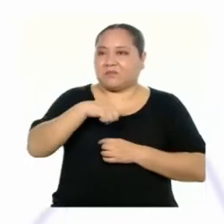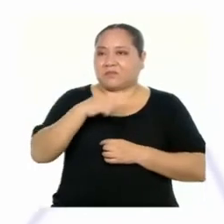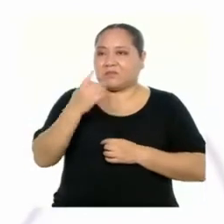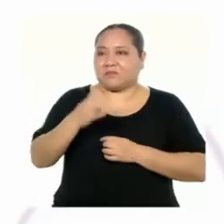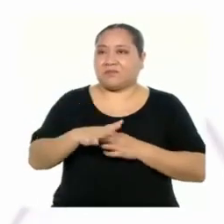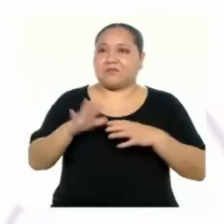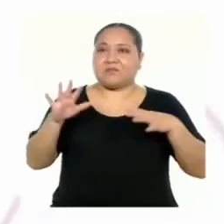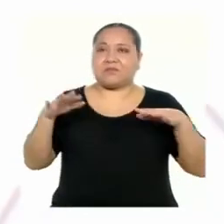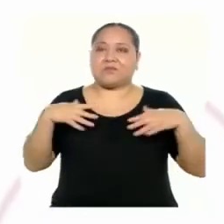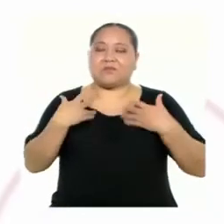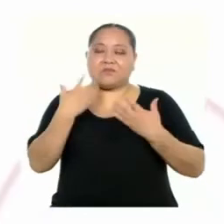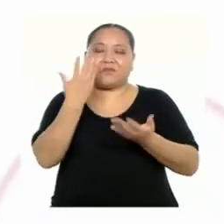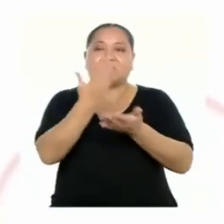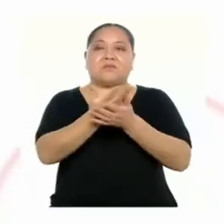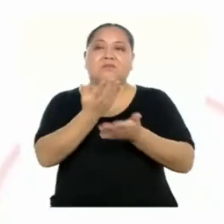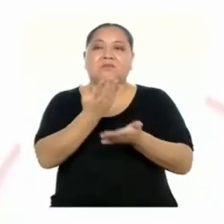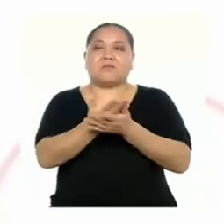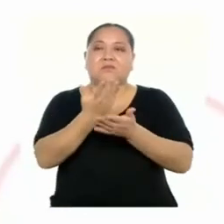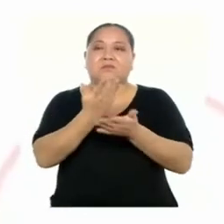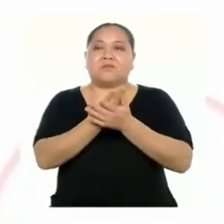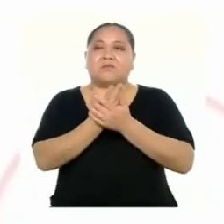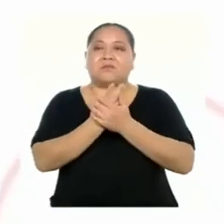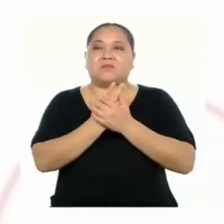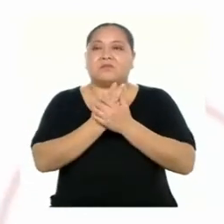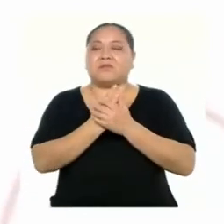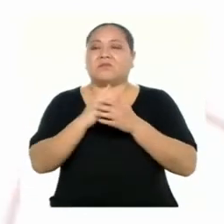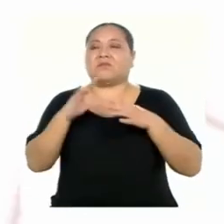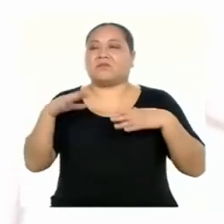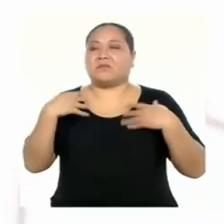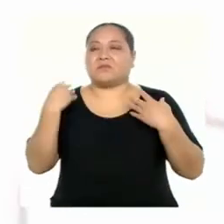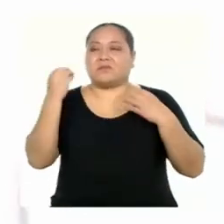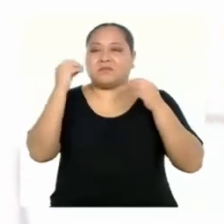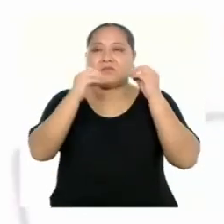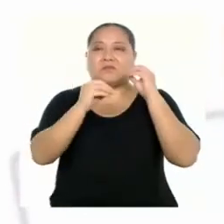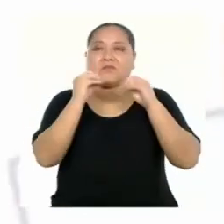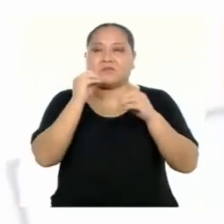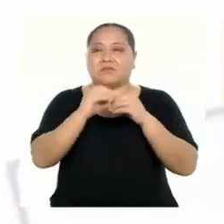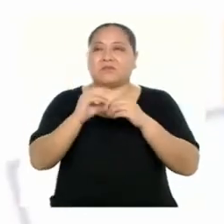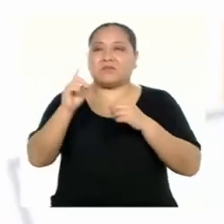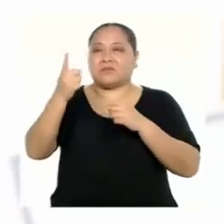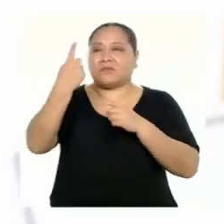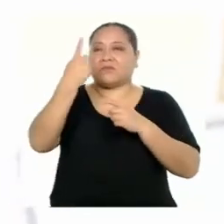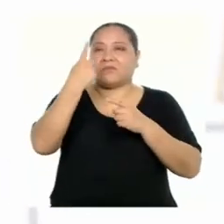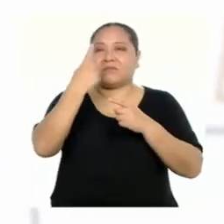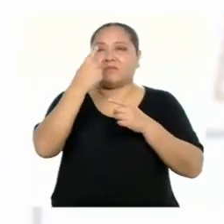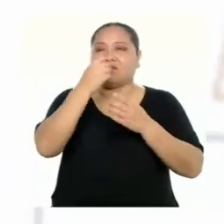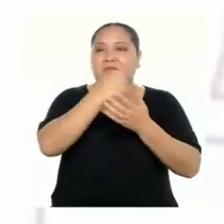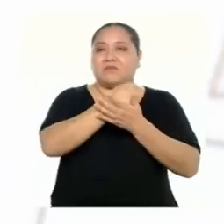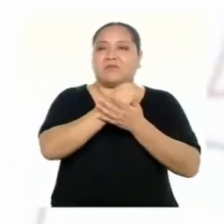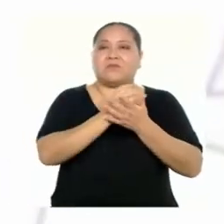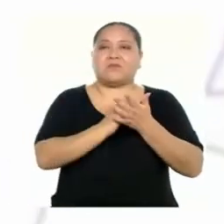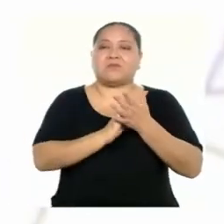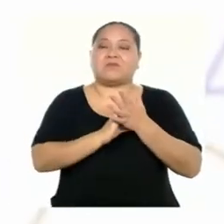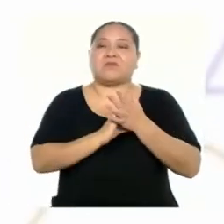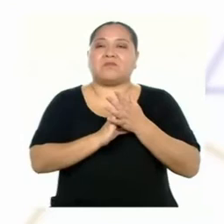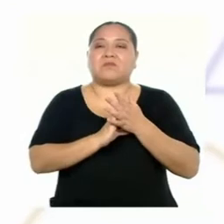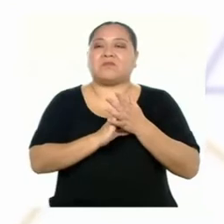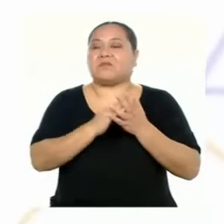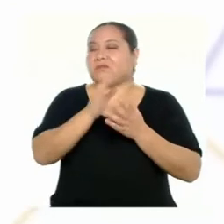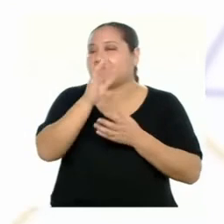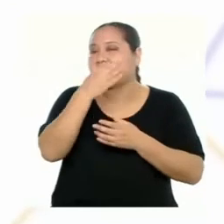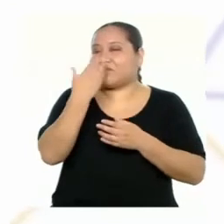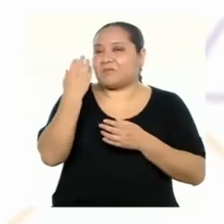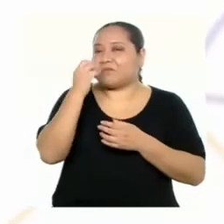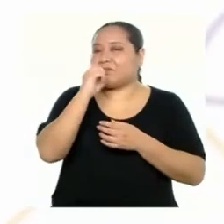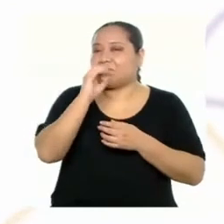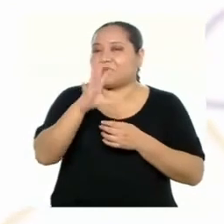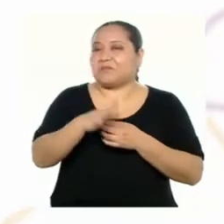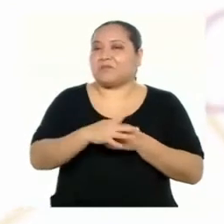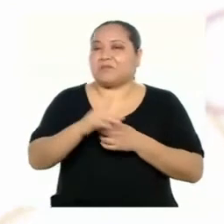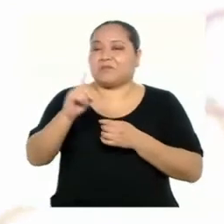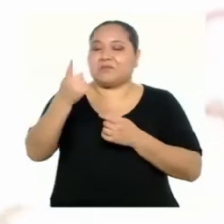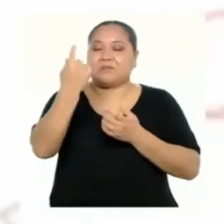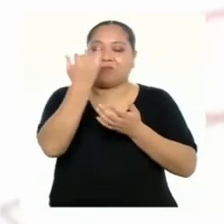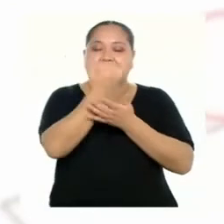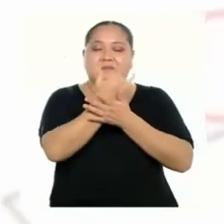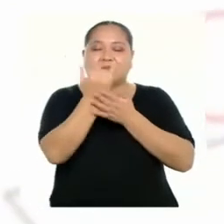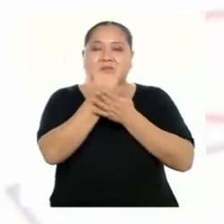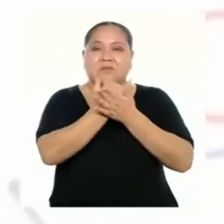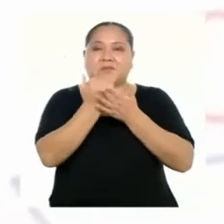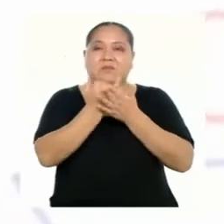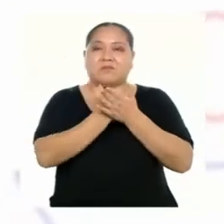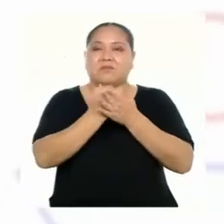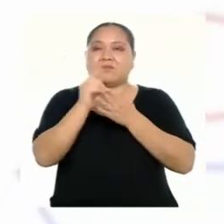caso, para poder comprobar, podemos considerar la primera condición, o mejor dicho, la primera